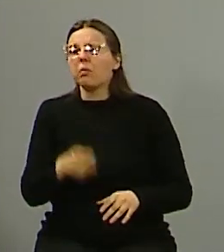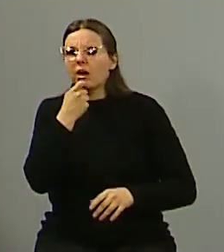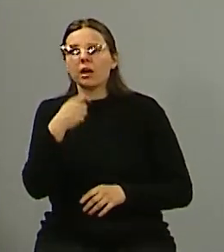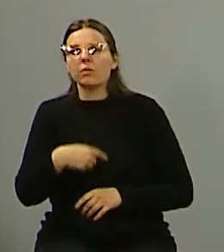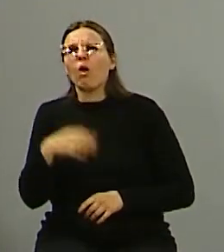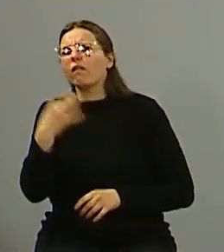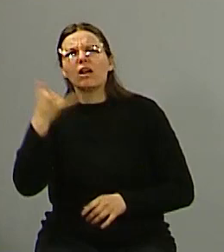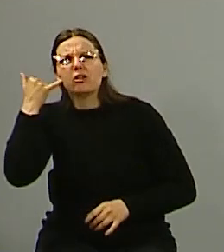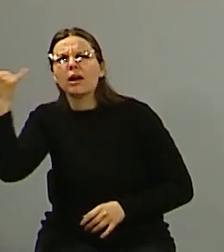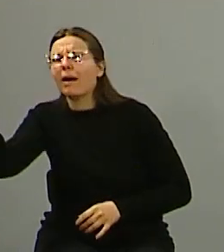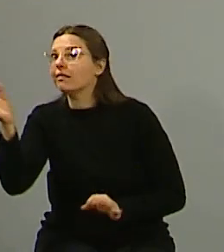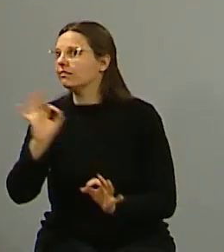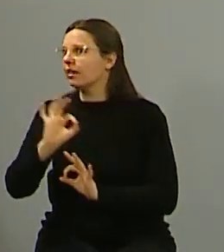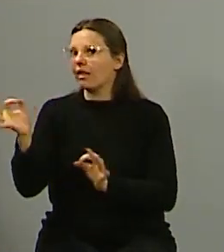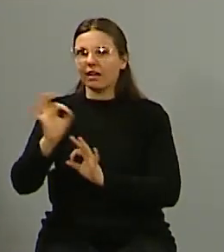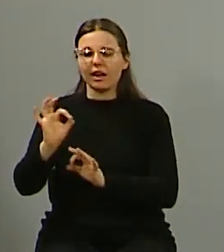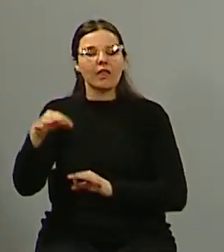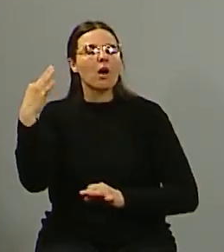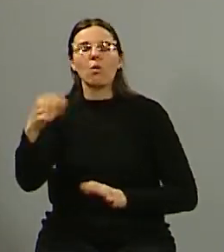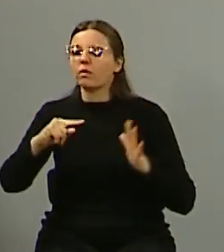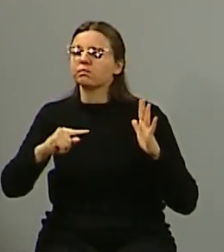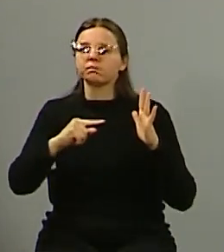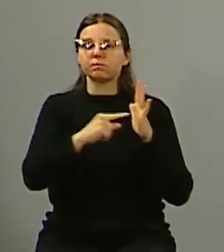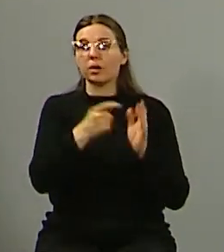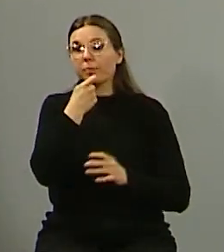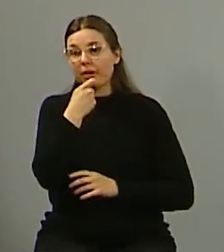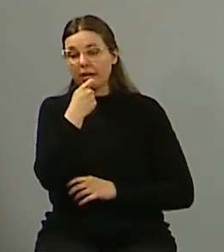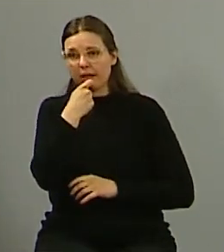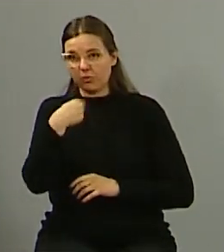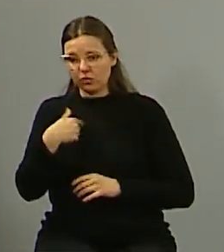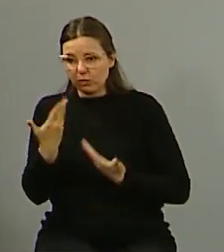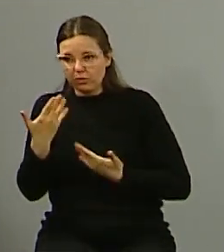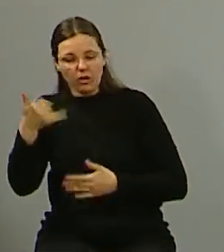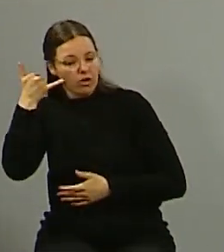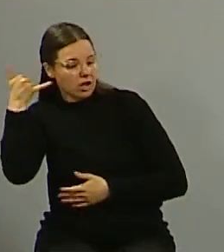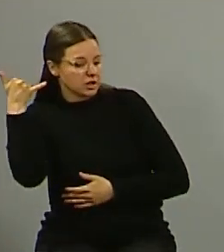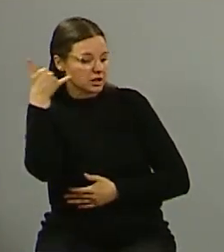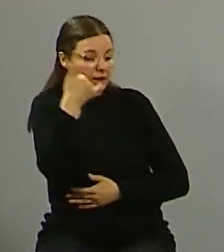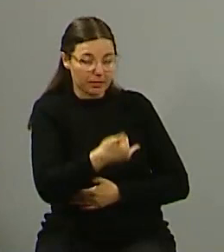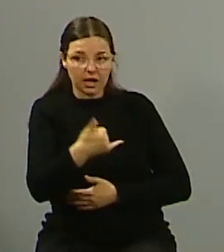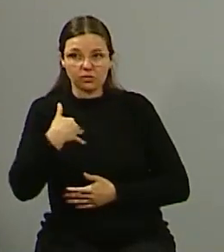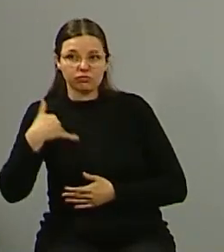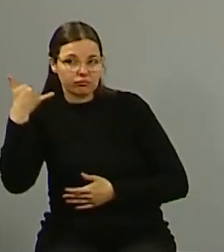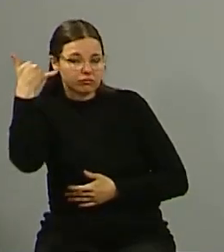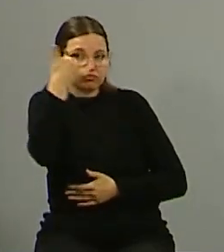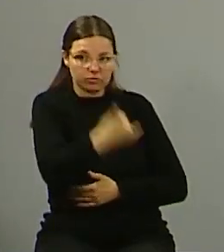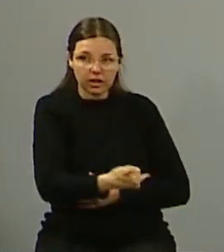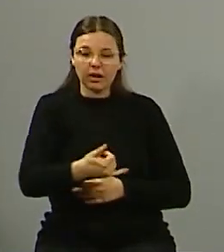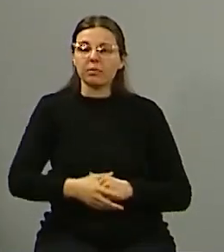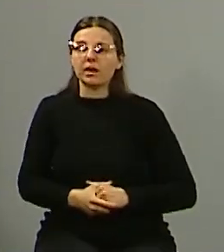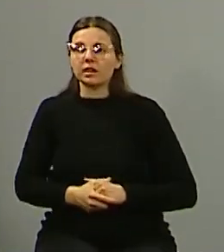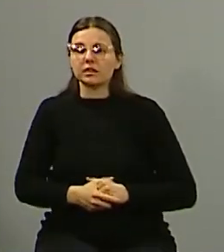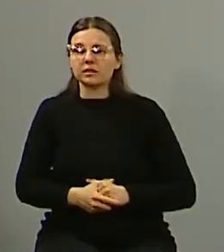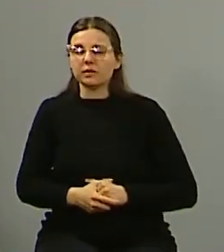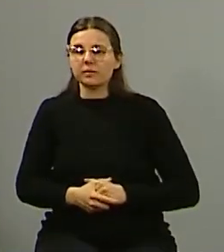¿Se entiende? Entonces nosotros podemos llamar si la persona no atiende, directamente mandamos porque podemos presionar un botón de pánico y también sirve